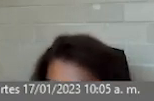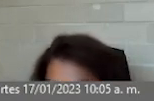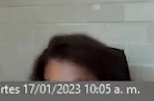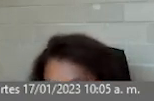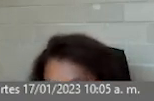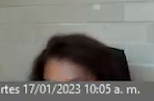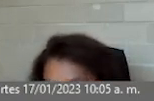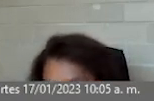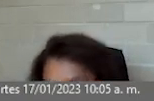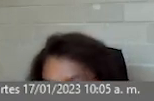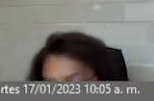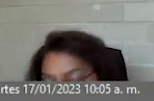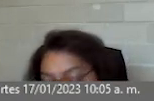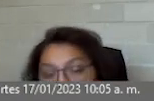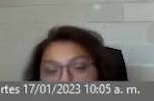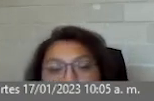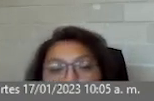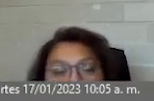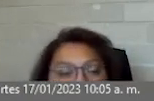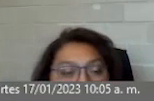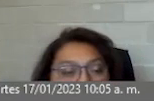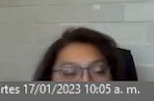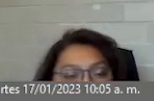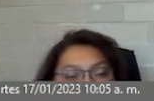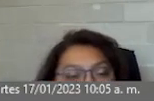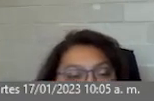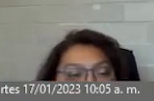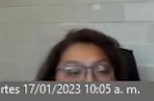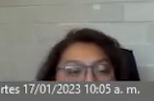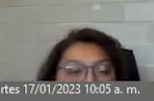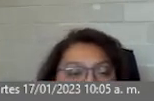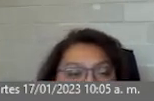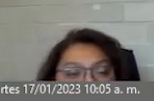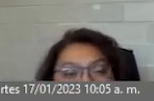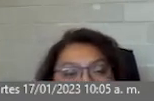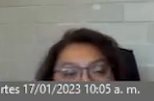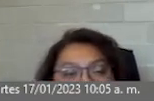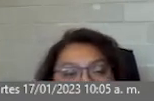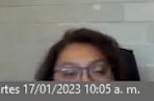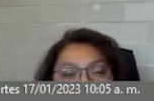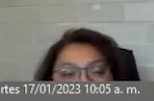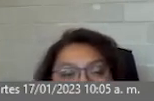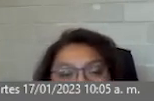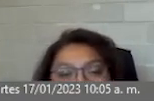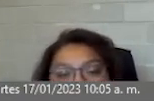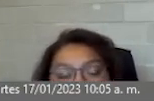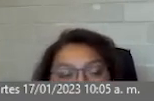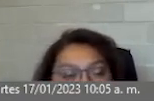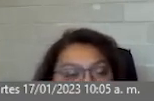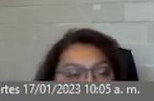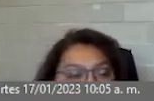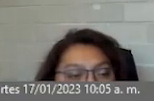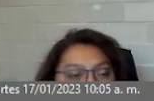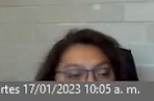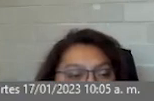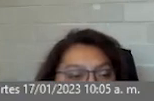importante. Nos señala el nombre del trámite. En este caso, el trámite que estamos trabajando, que es Libros Contables Diario Mayor. Las observaciones que el asesor nos